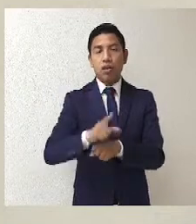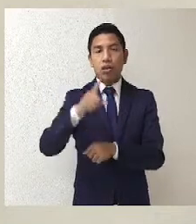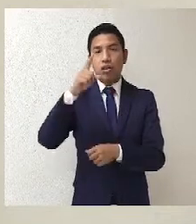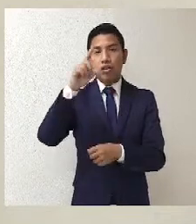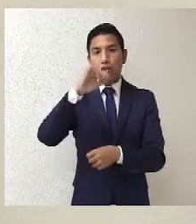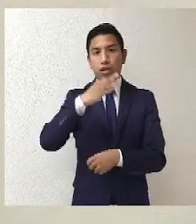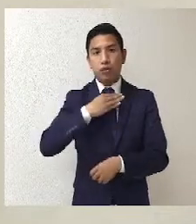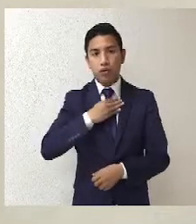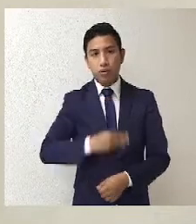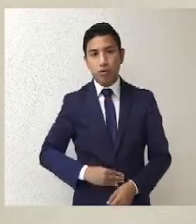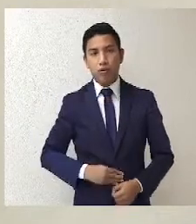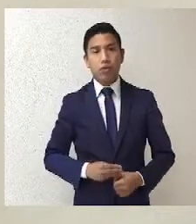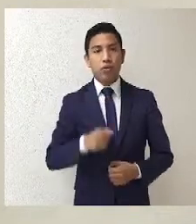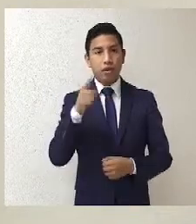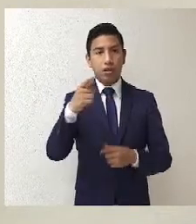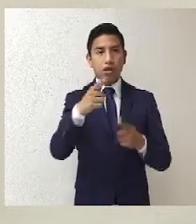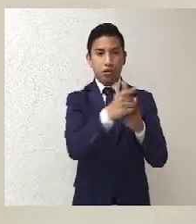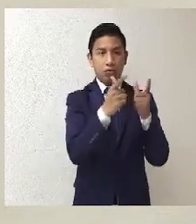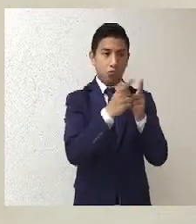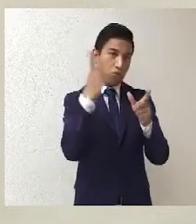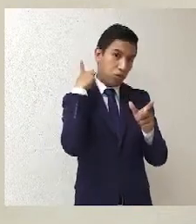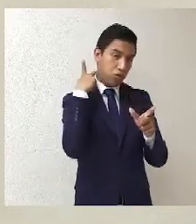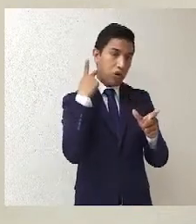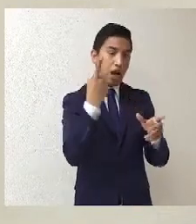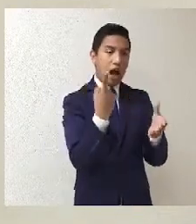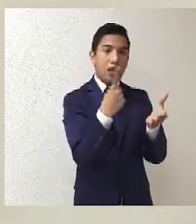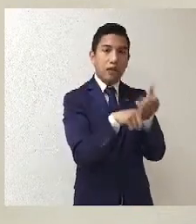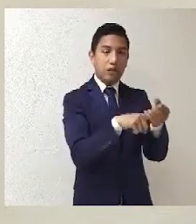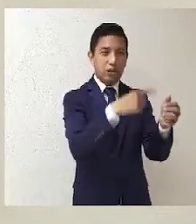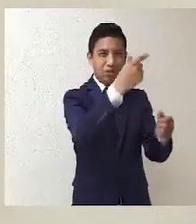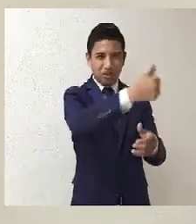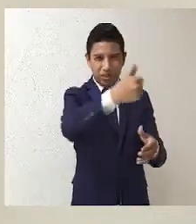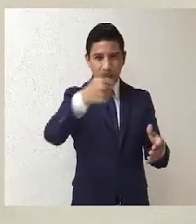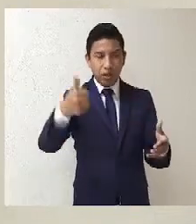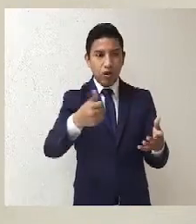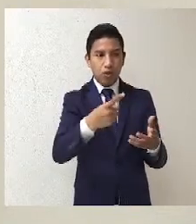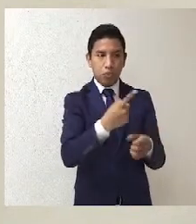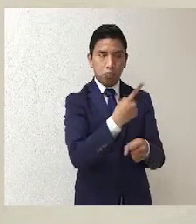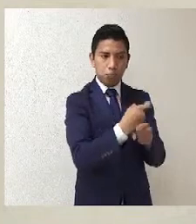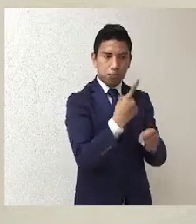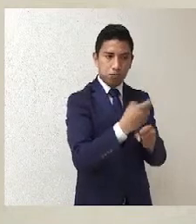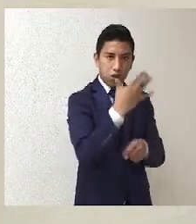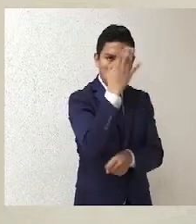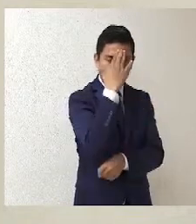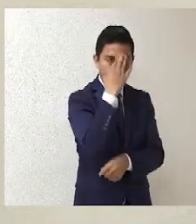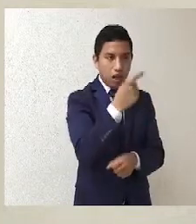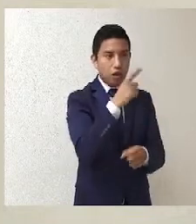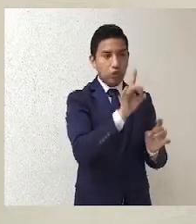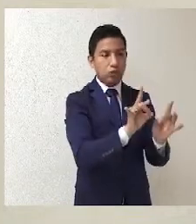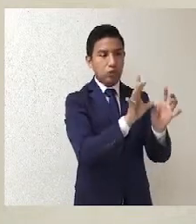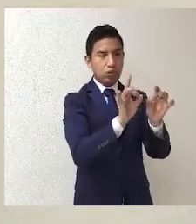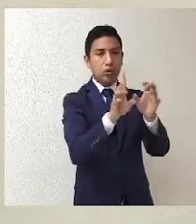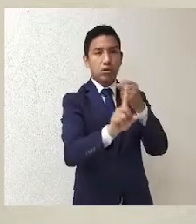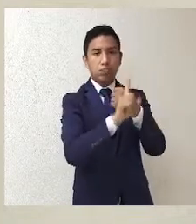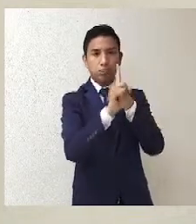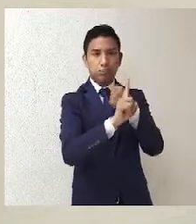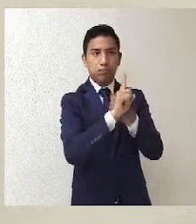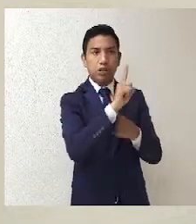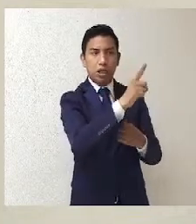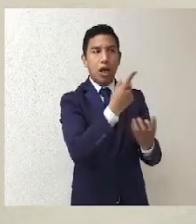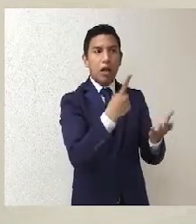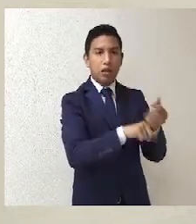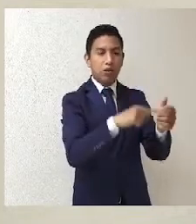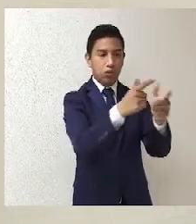de Morena, y así en cada partido tienen un órgano de justicia que conoce primeramente de los conflictos